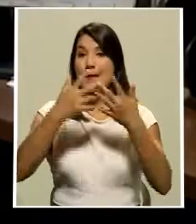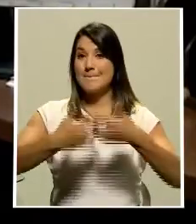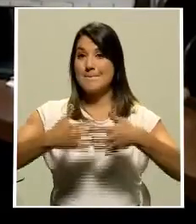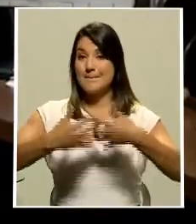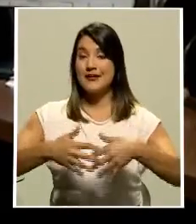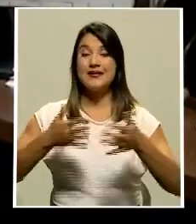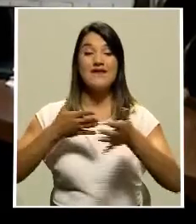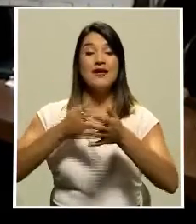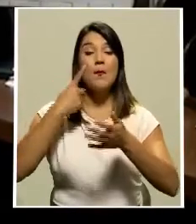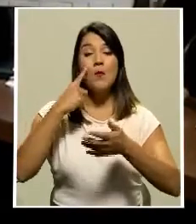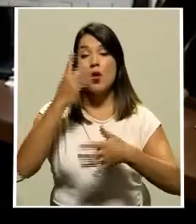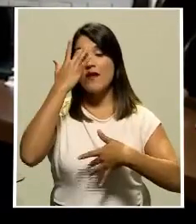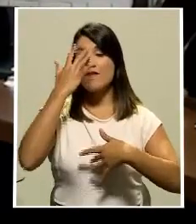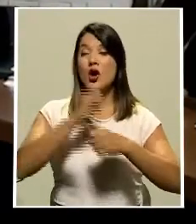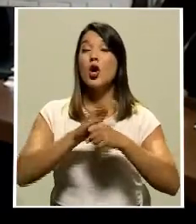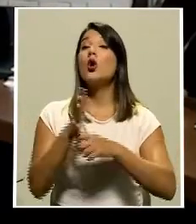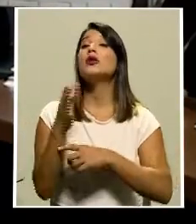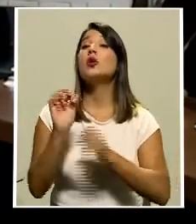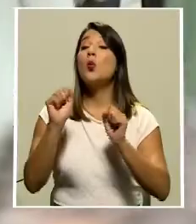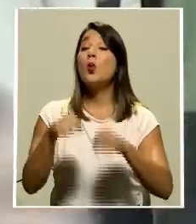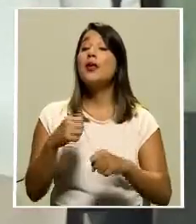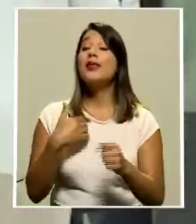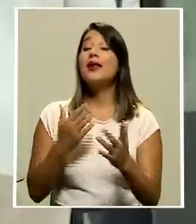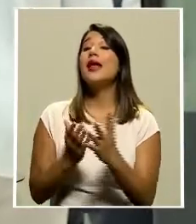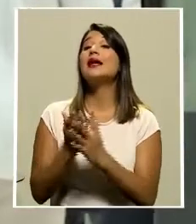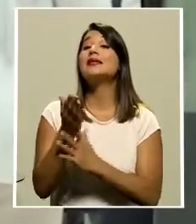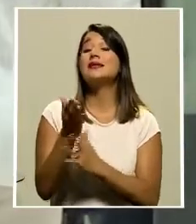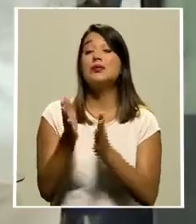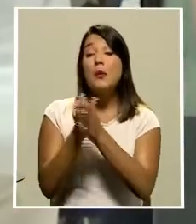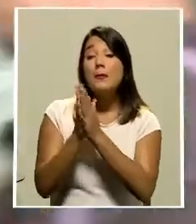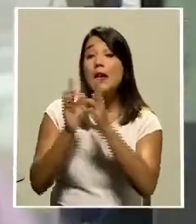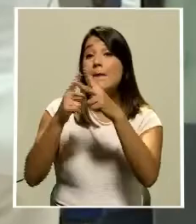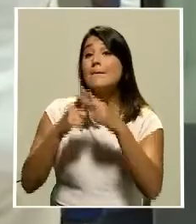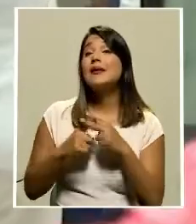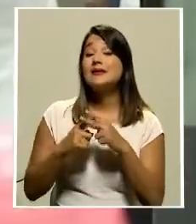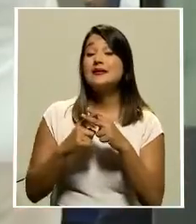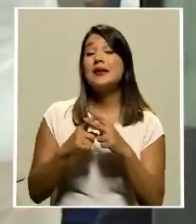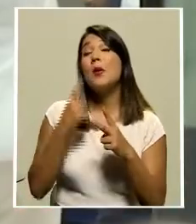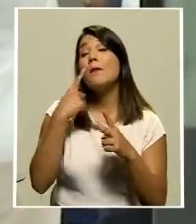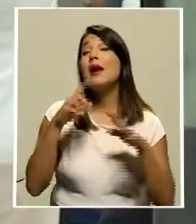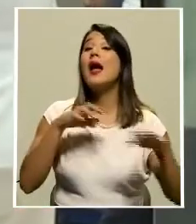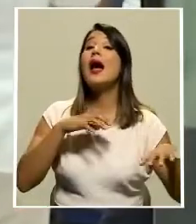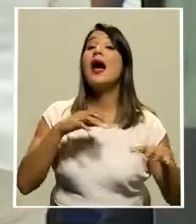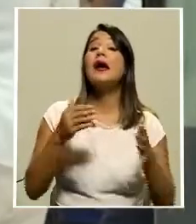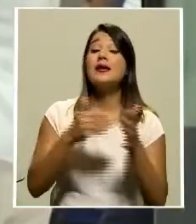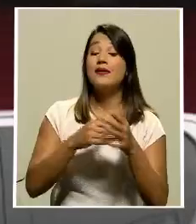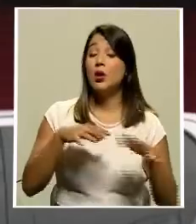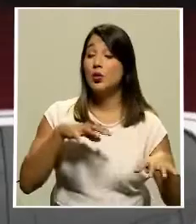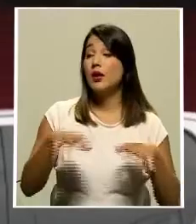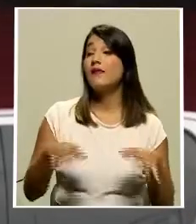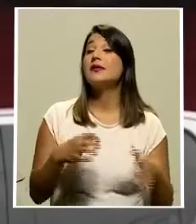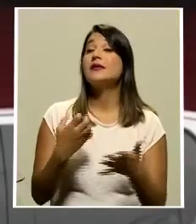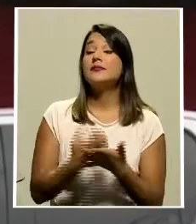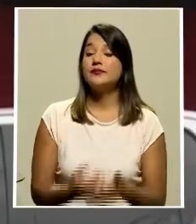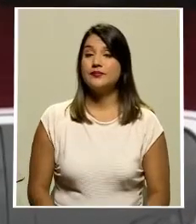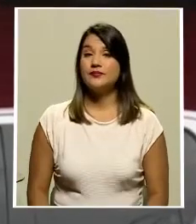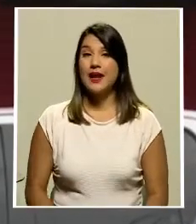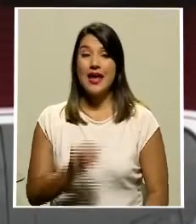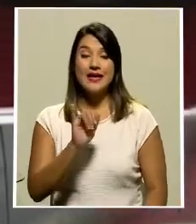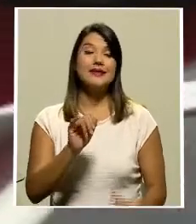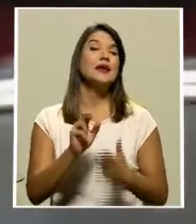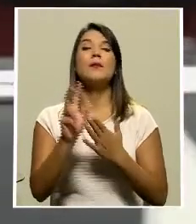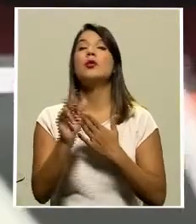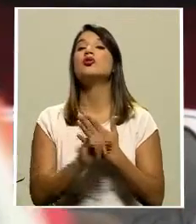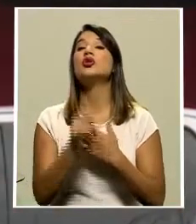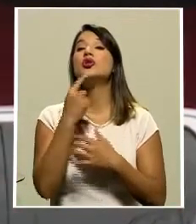puedan acceder a créditos en los bancos y con ello contribuir a la reactivación económica del país esta iniciativa